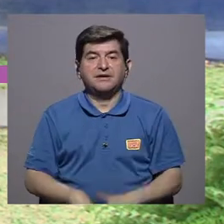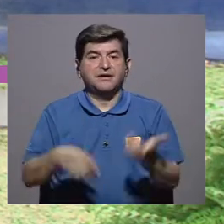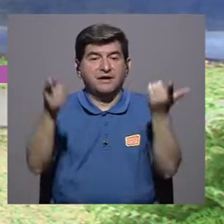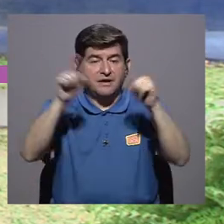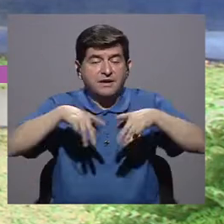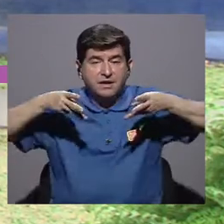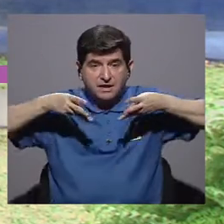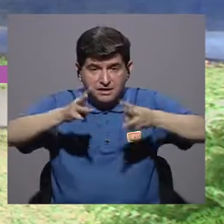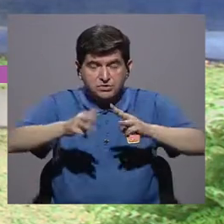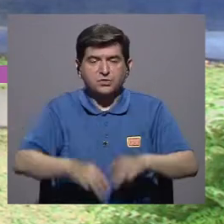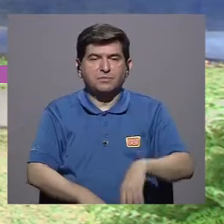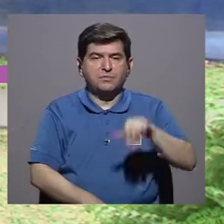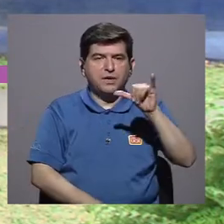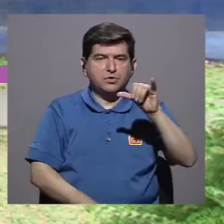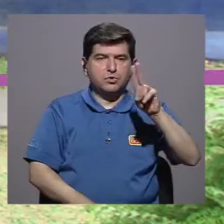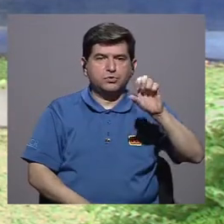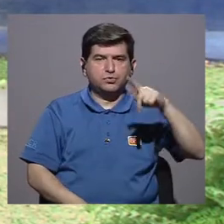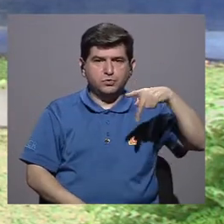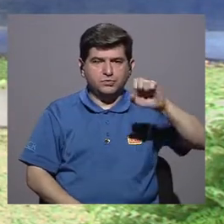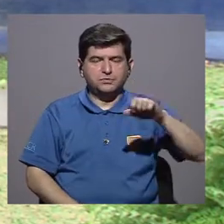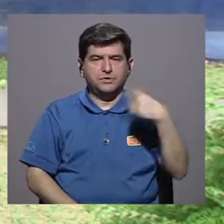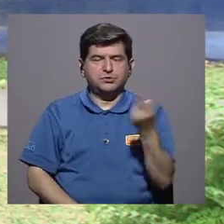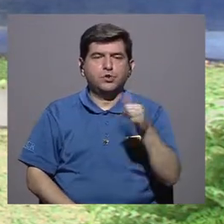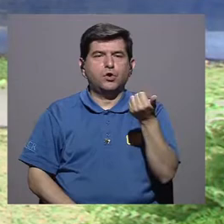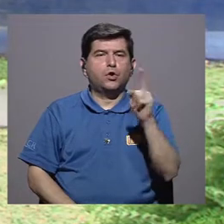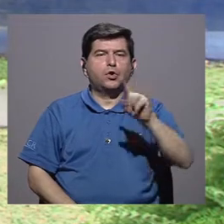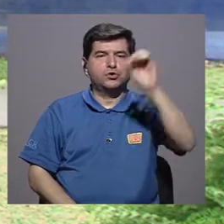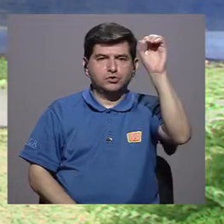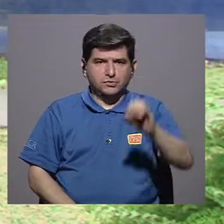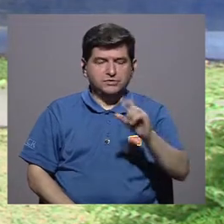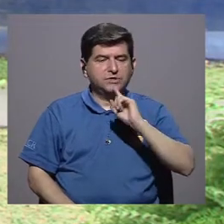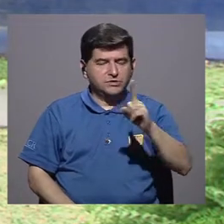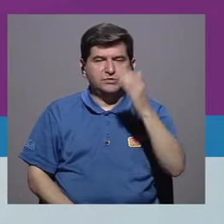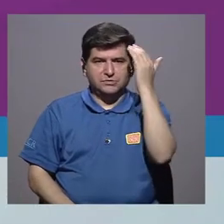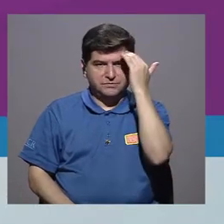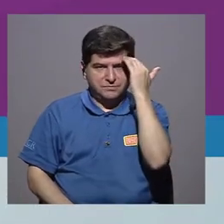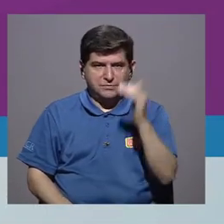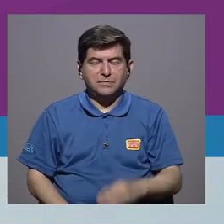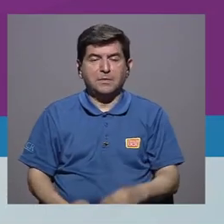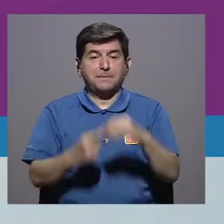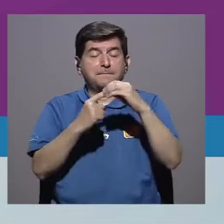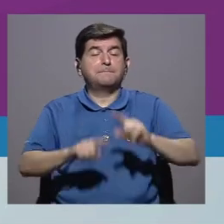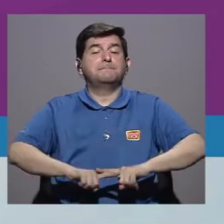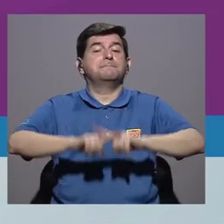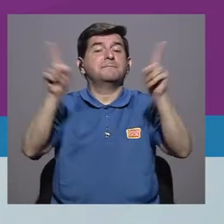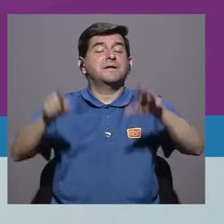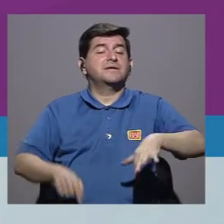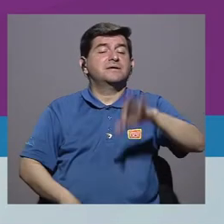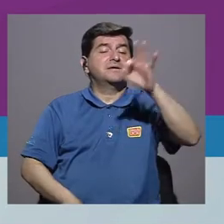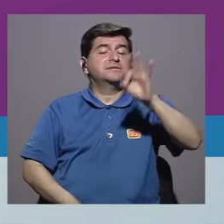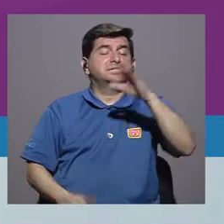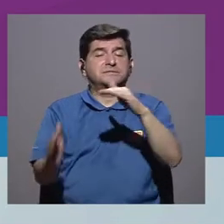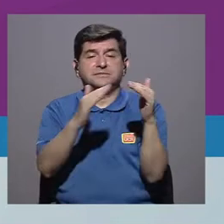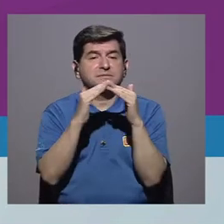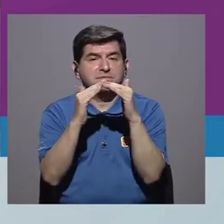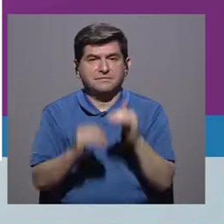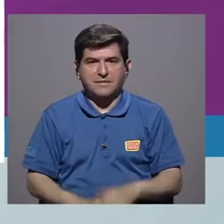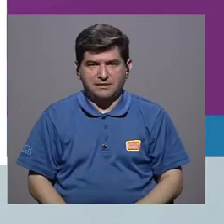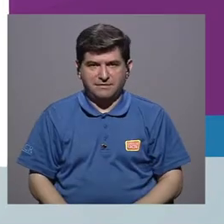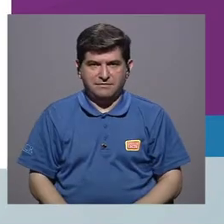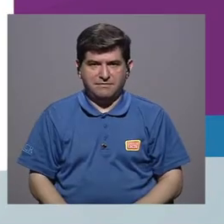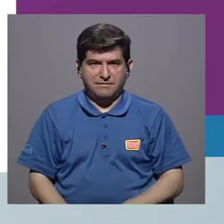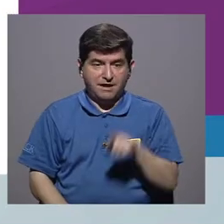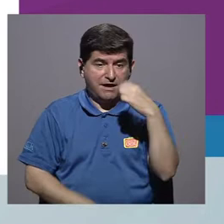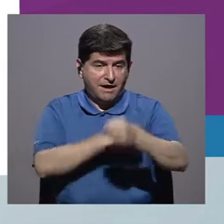del método de yuspe, solo un 11% de la población dijo conocerlo. Las principales diferencias que se encontraron en la población fue en las